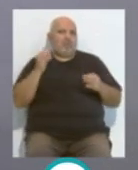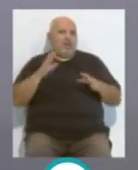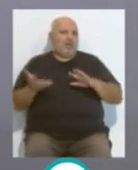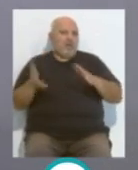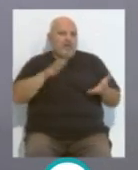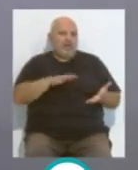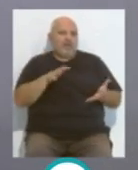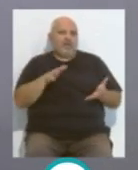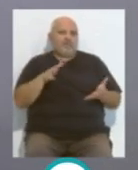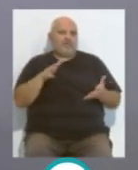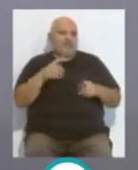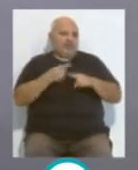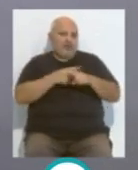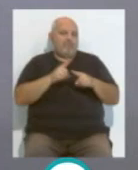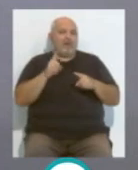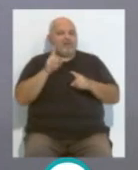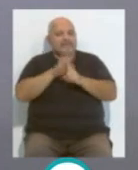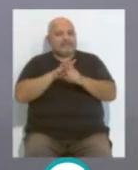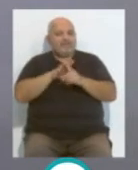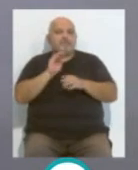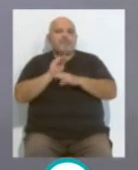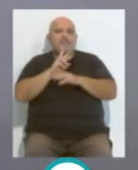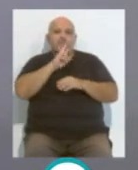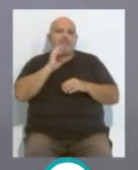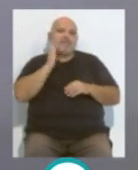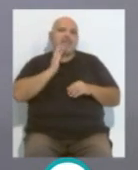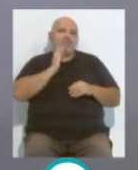los 10.000 metros o sea pero bueno